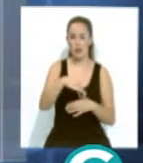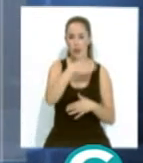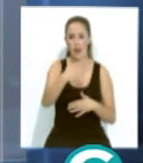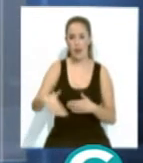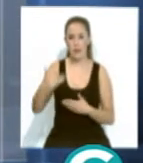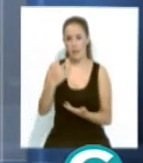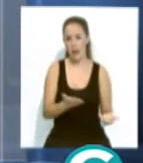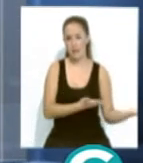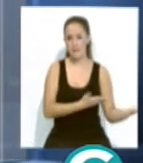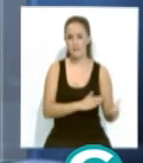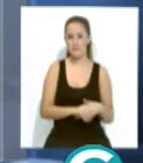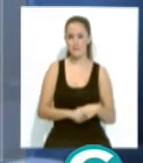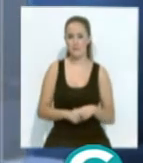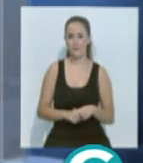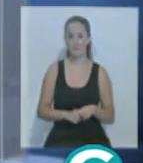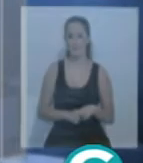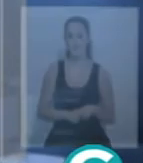tabla Doleajes y Mareas.